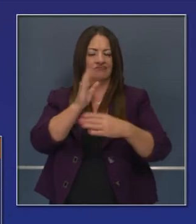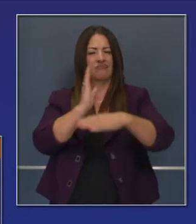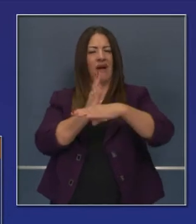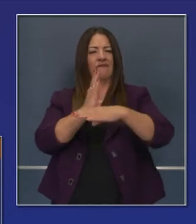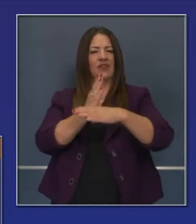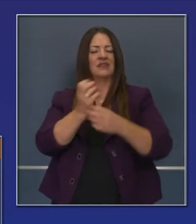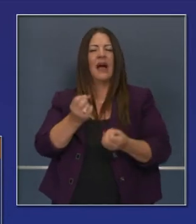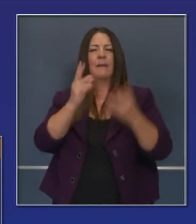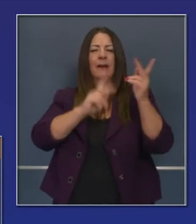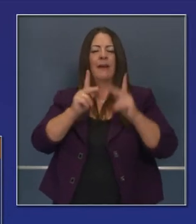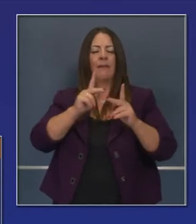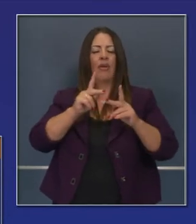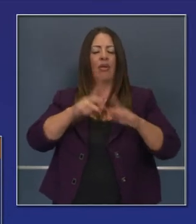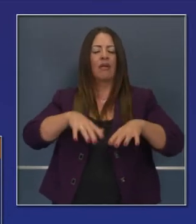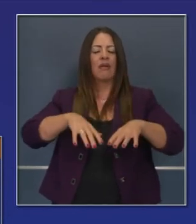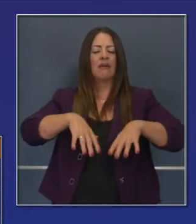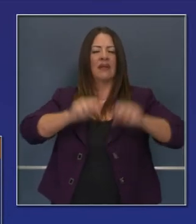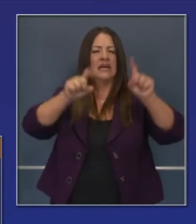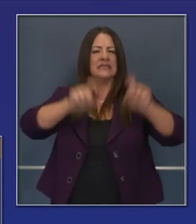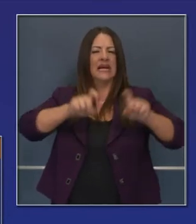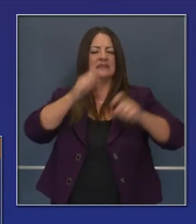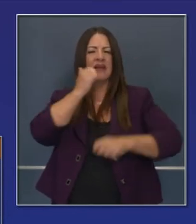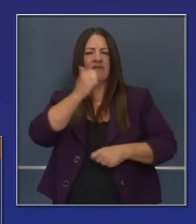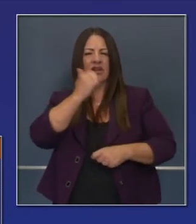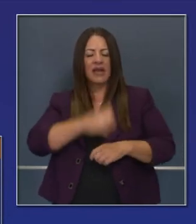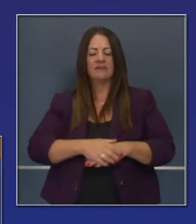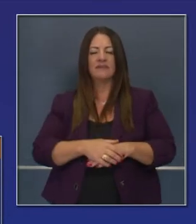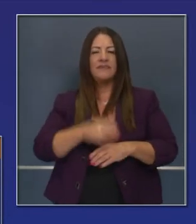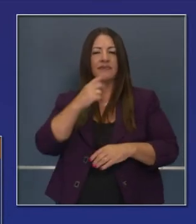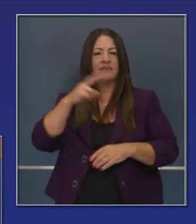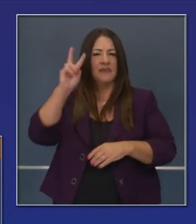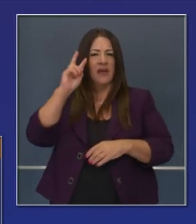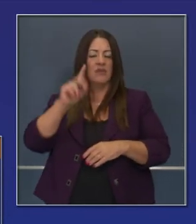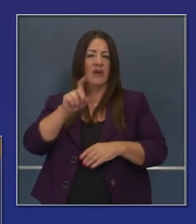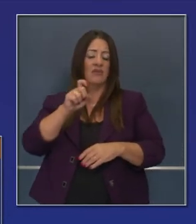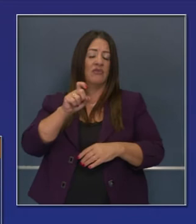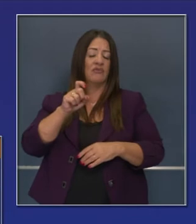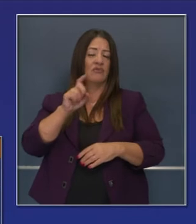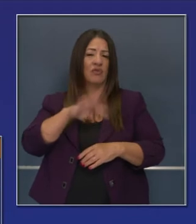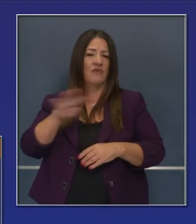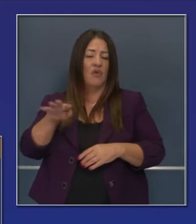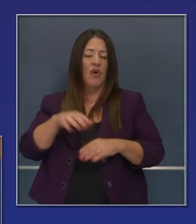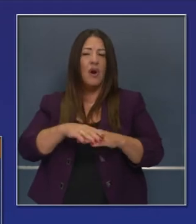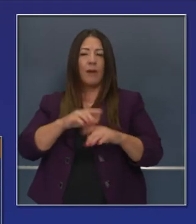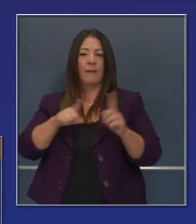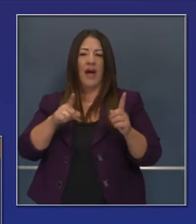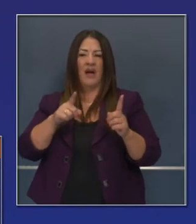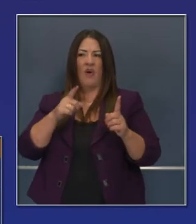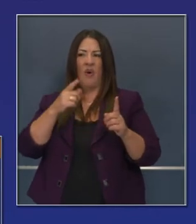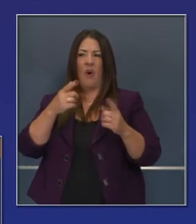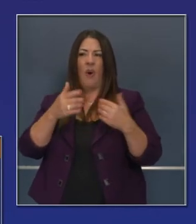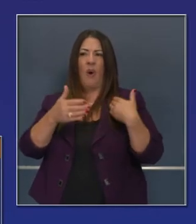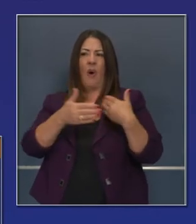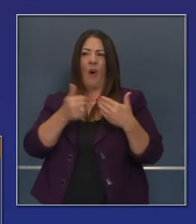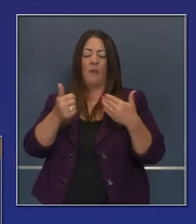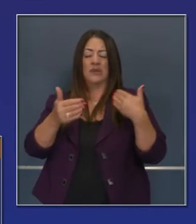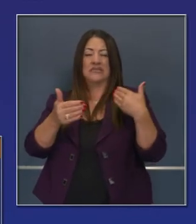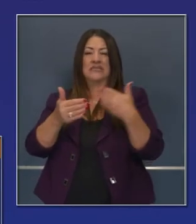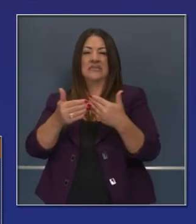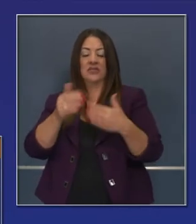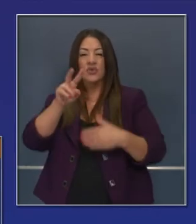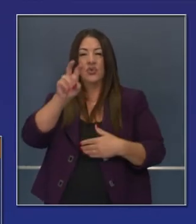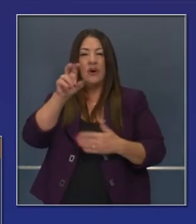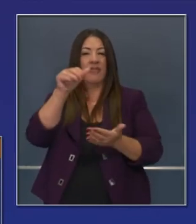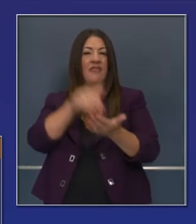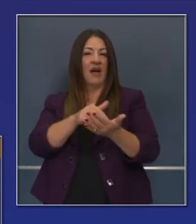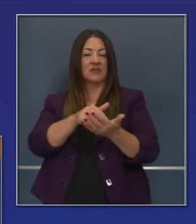promedio de pruebas diarias que se realizan. Ayer fueron 144.000. Llegamos casi a 200.000